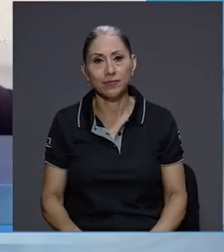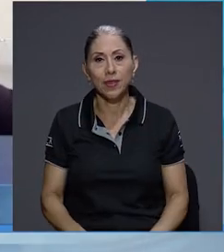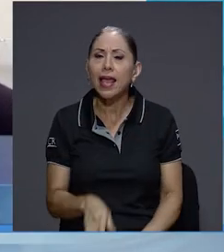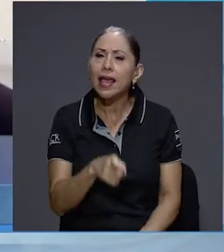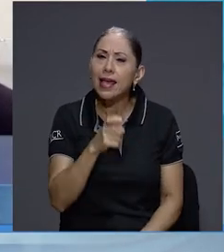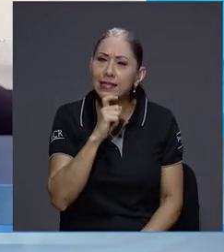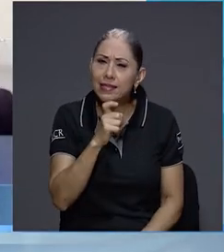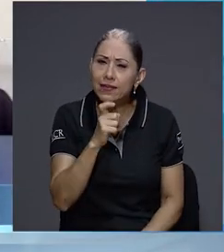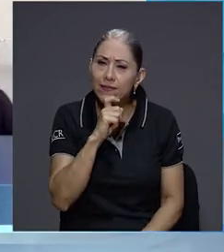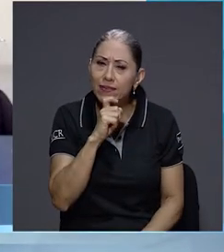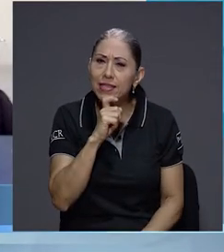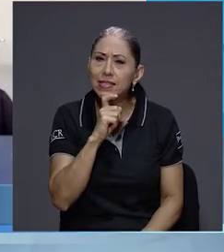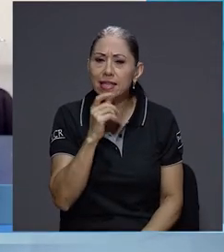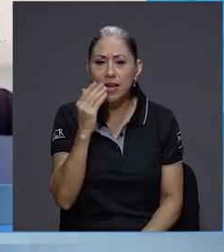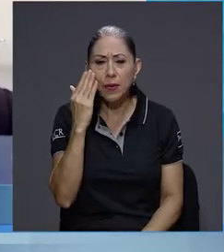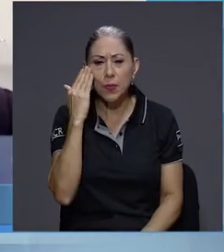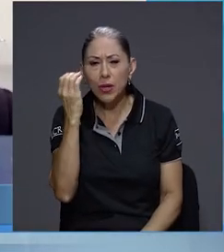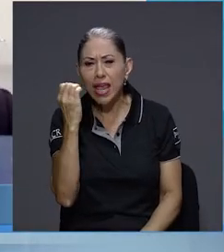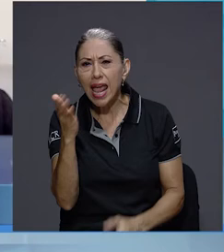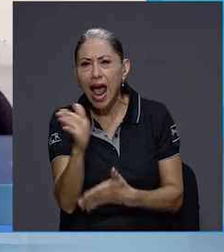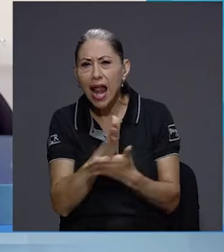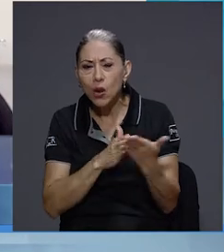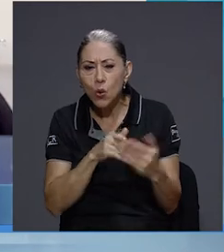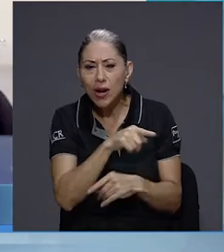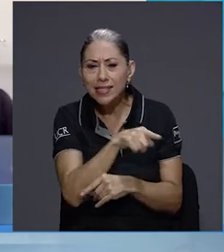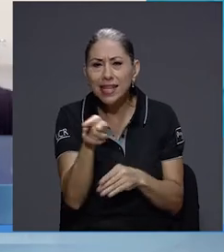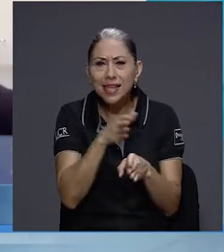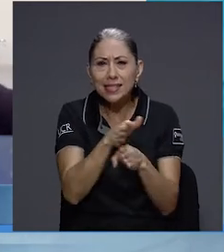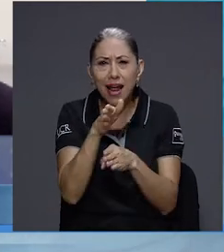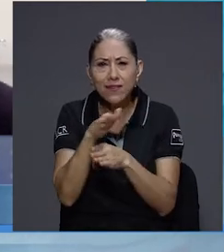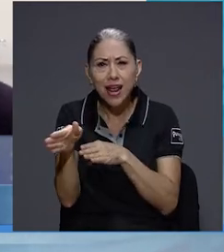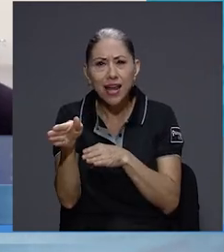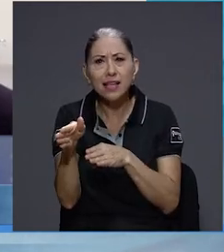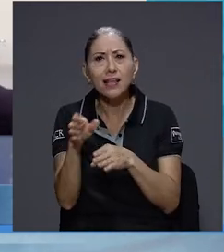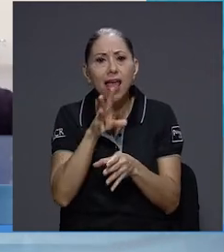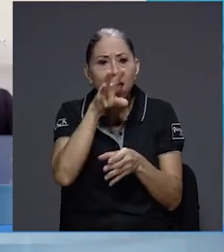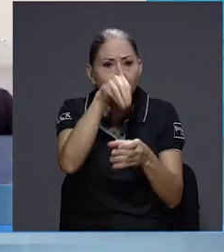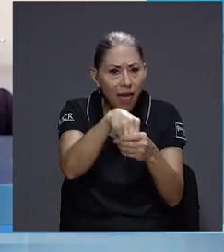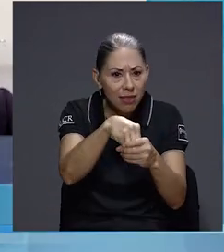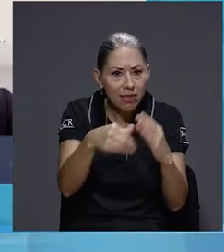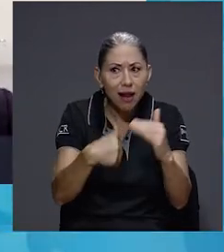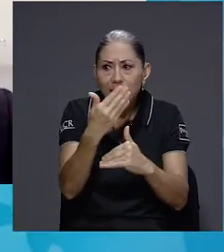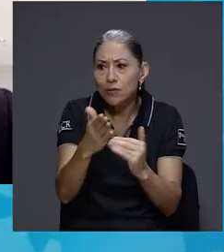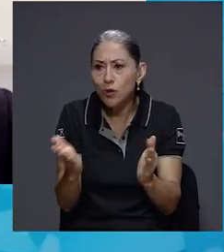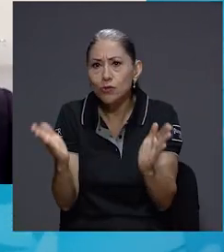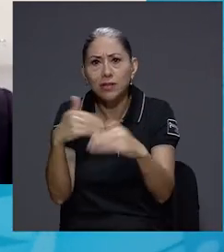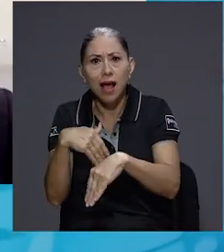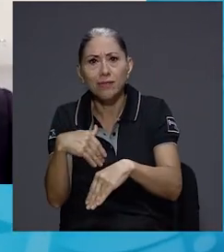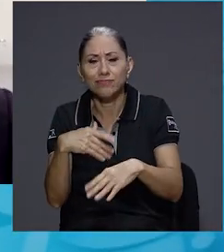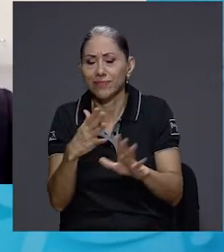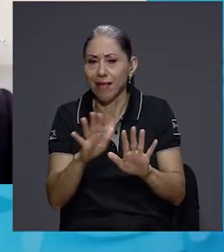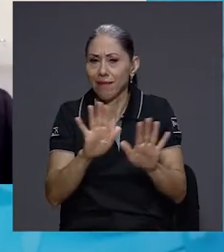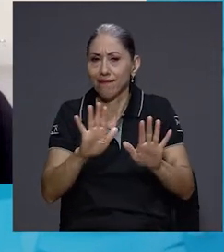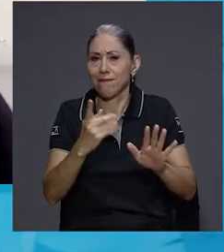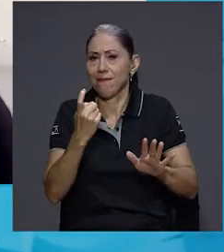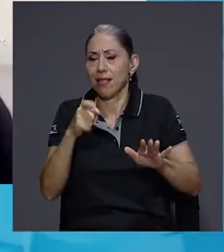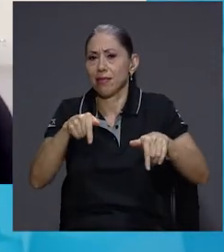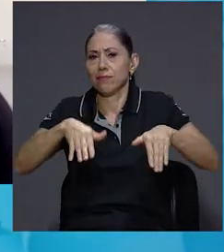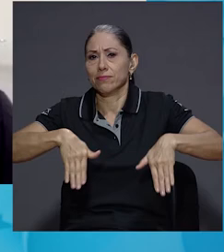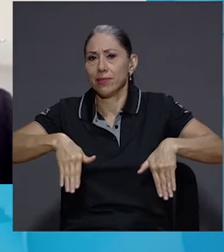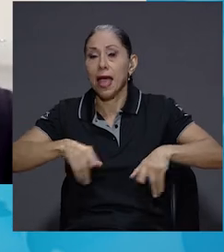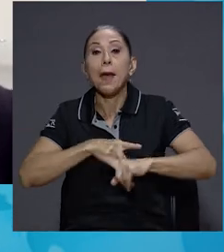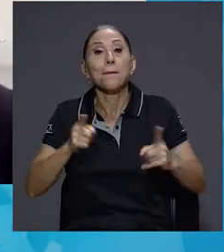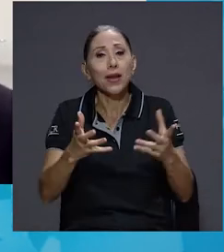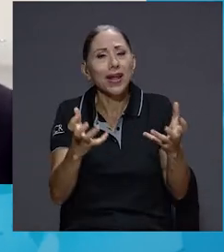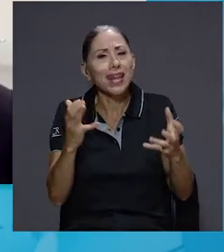es lo que está explicando, que algunas entren y salgan porque el estudio no llegaba tanto hasta ahí, sino que más bien lo que le interesaba era identificar